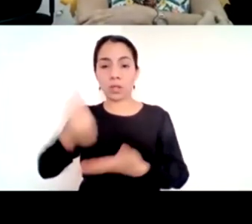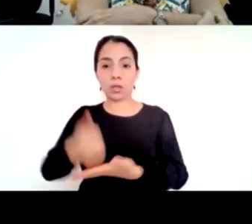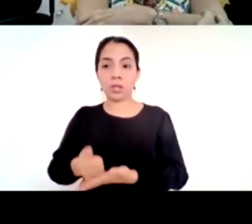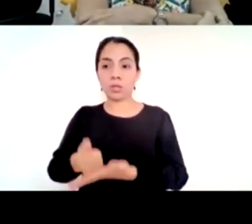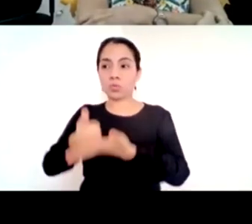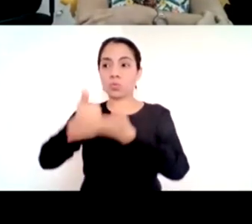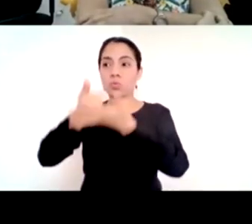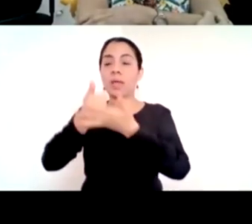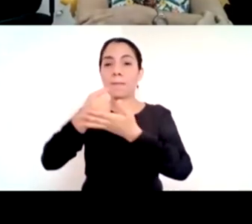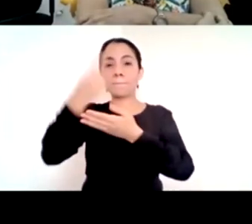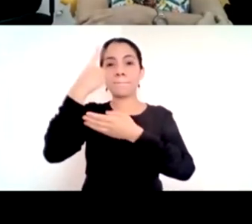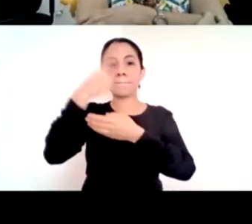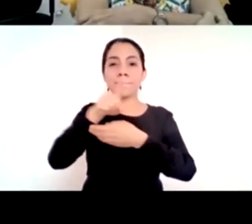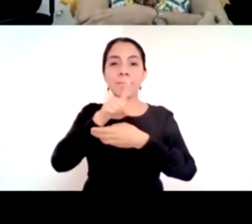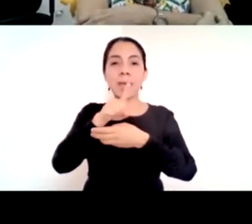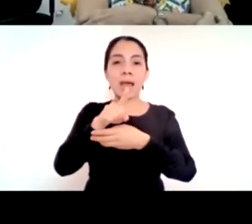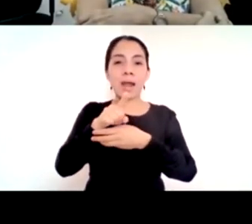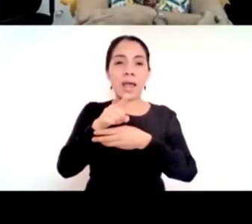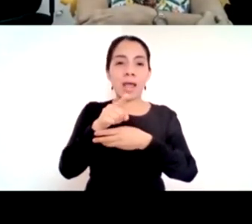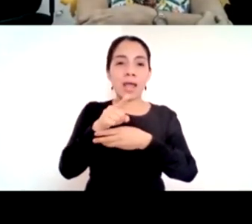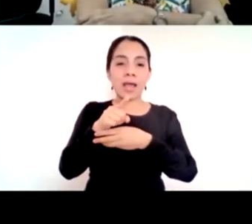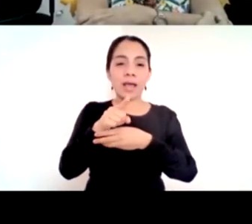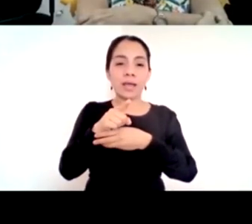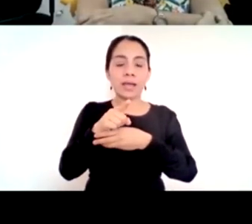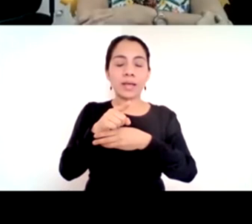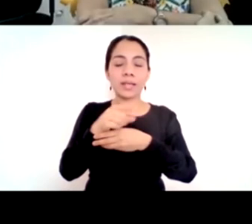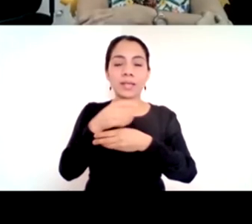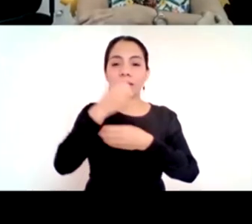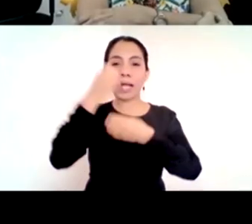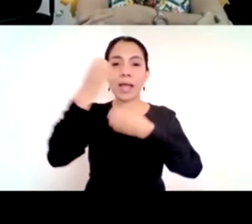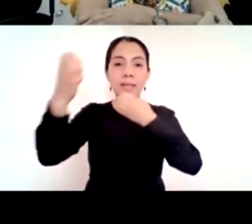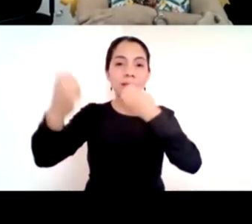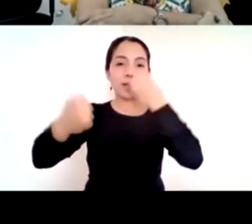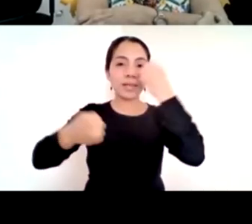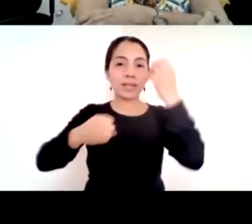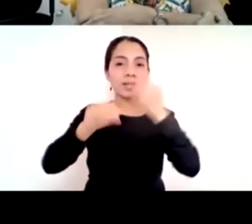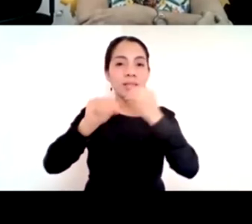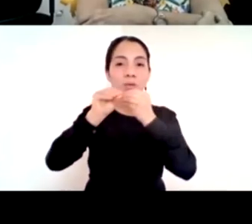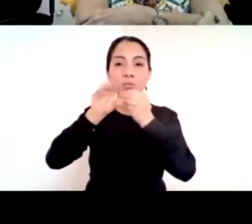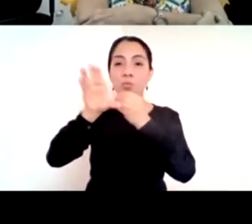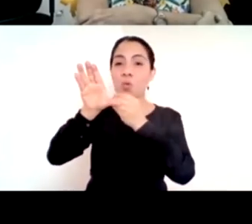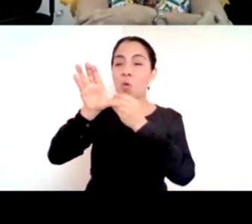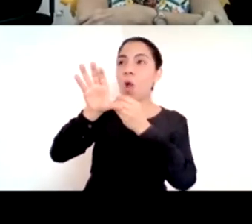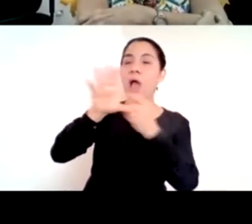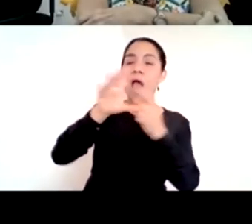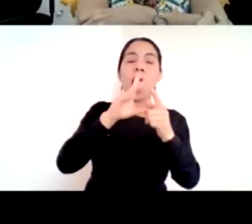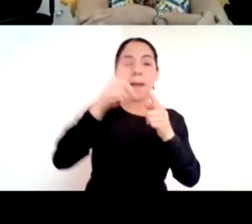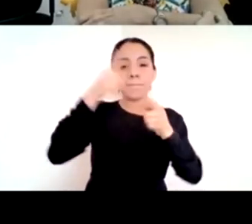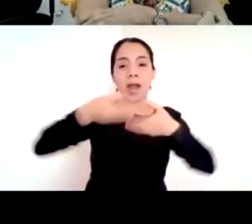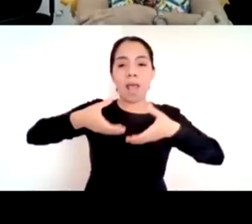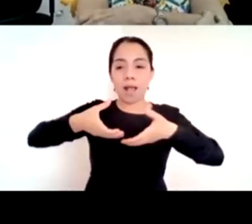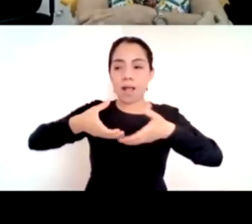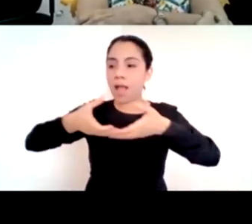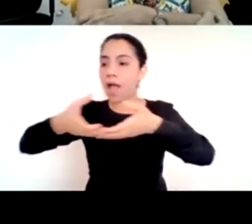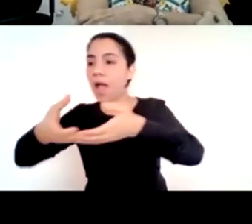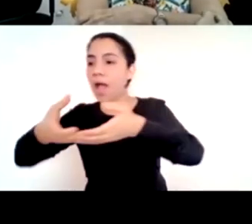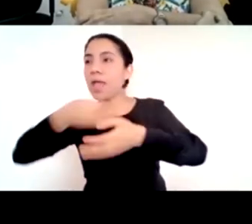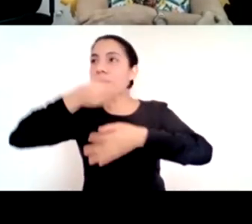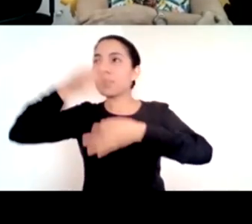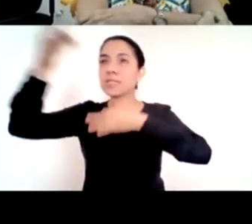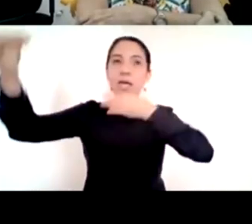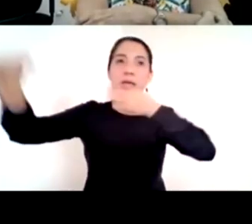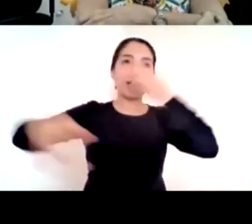que realizar los niños imagínense ustedes en las calles con perifoneo diciéndole a los niños y a las niñas